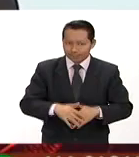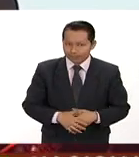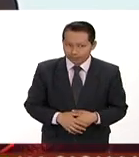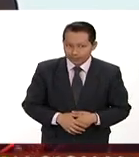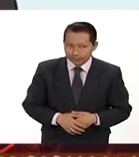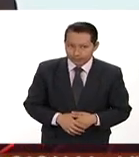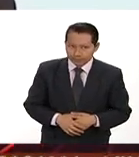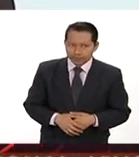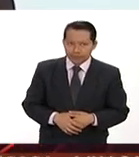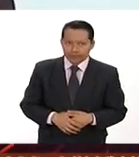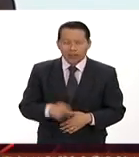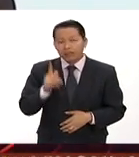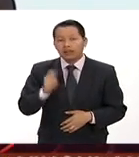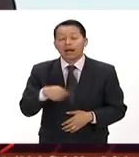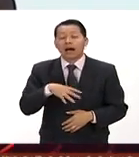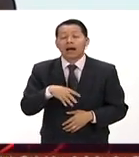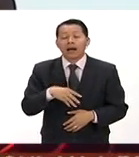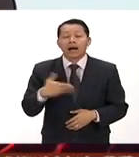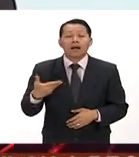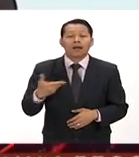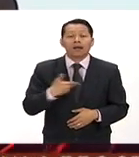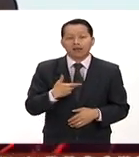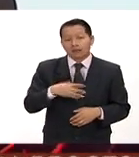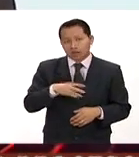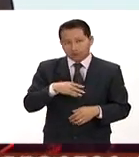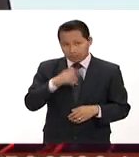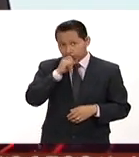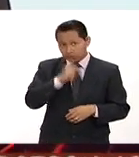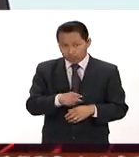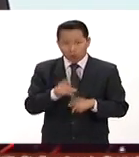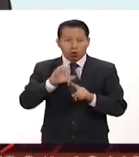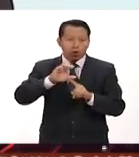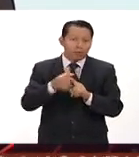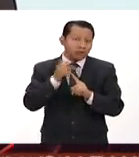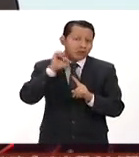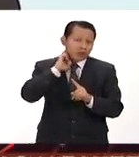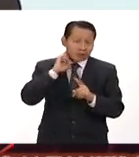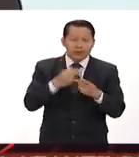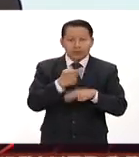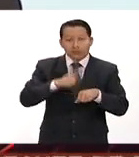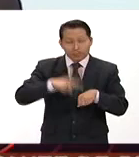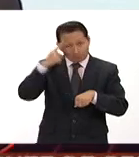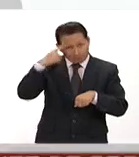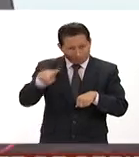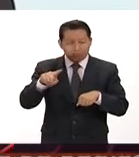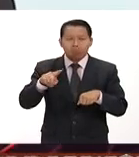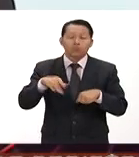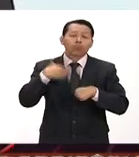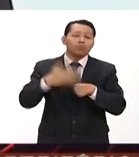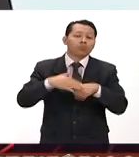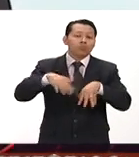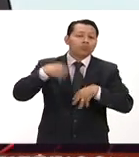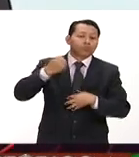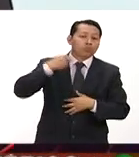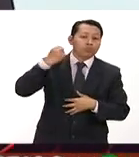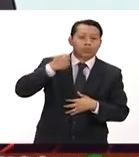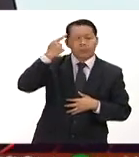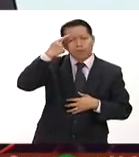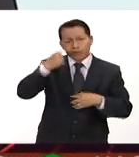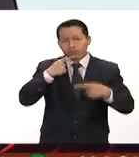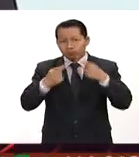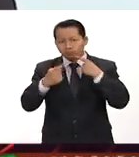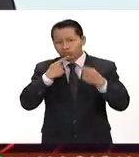la petición hecha por la Comisión Ejecutiva Federal de celebrar un congreso extraordinario para que la militancia pudiera